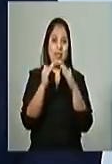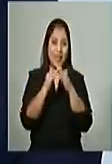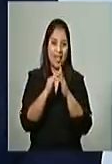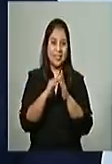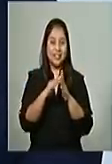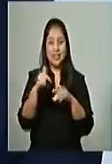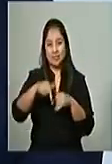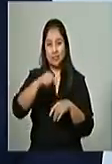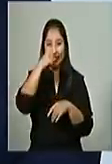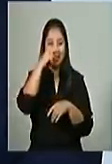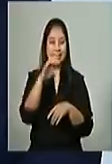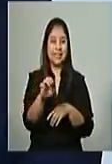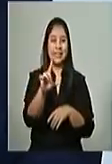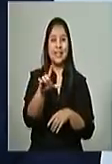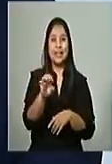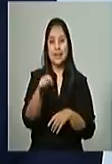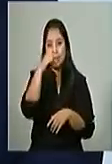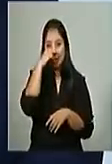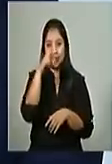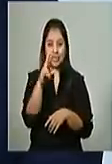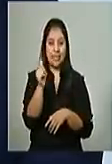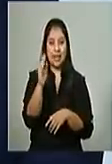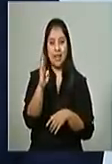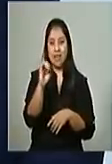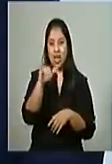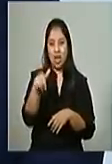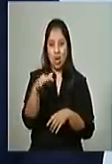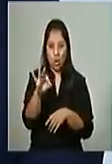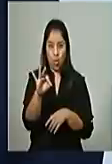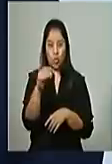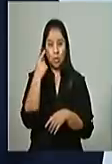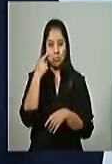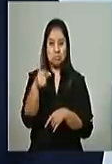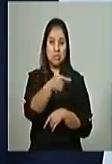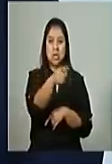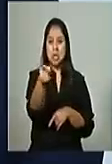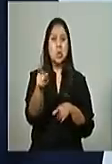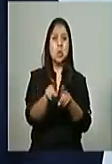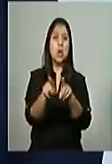como tantos y tantos de ustedes han tenido que hacer.